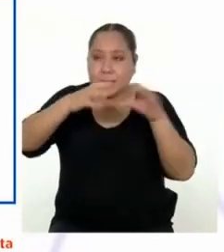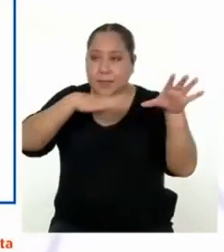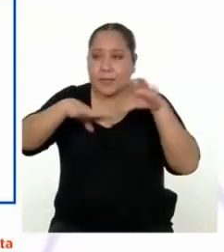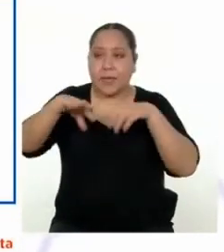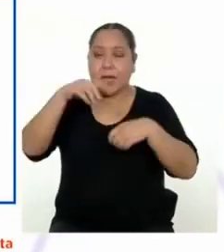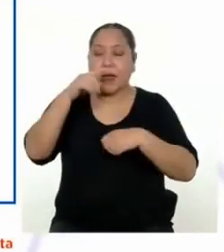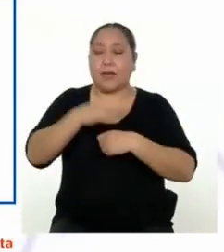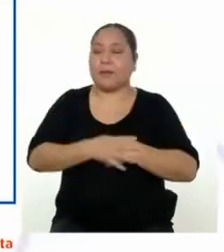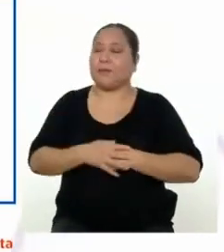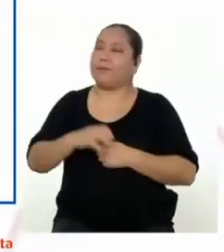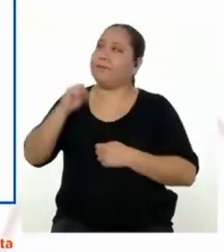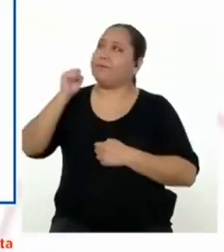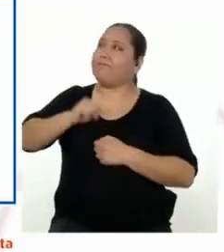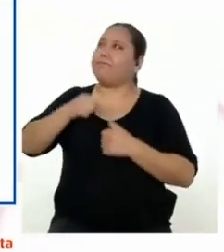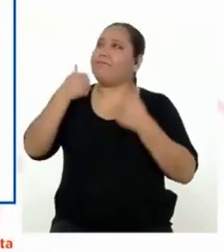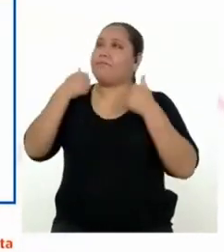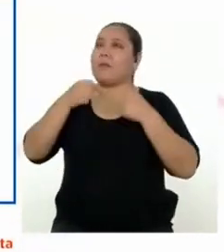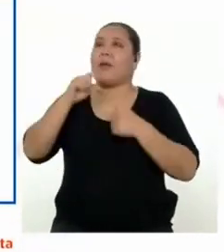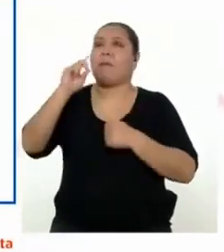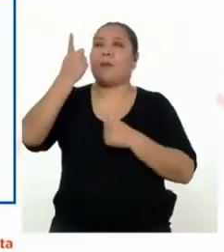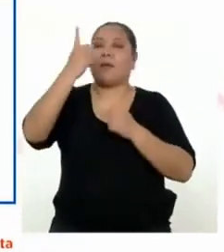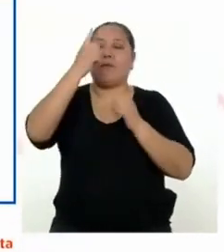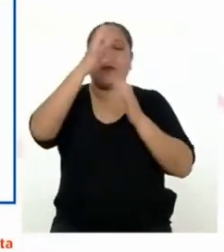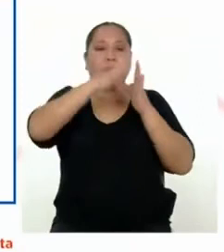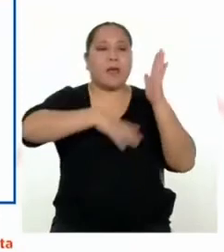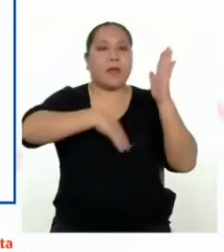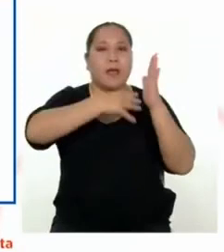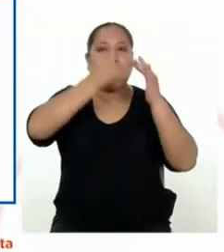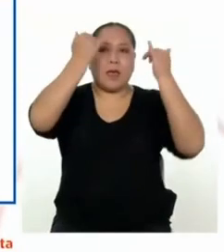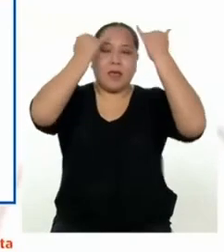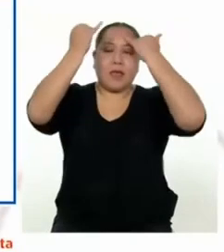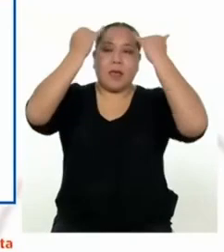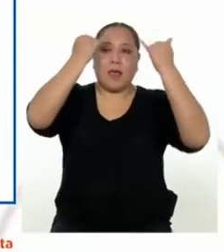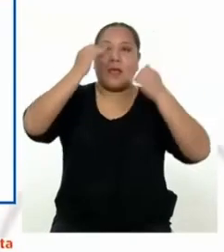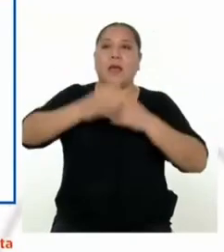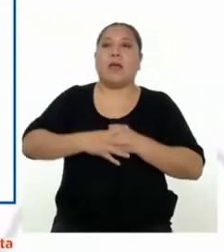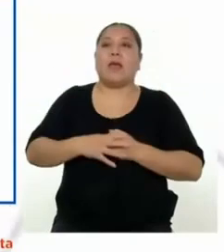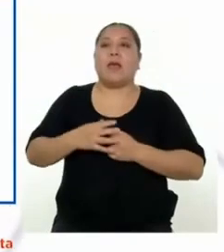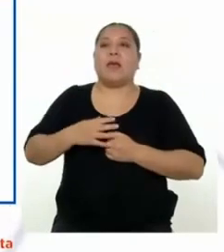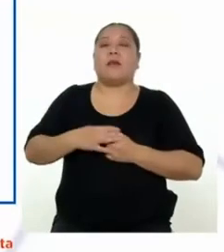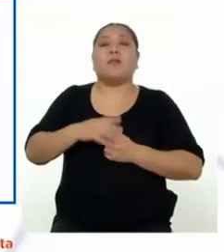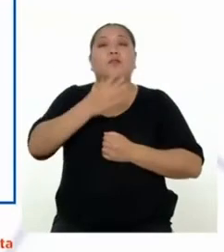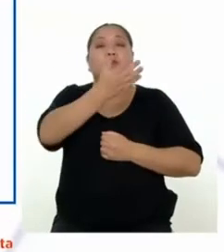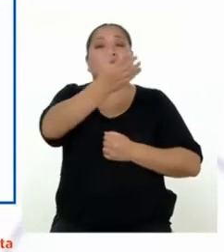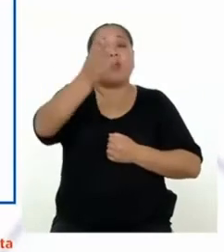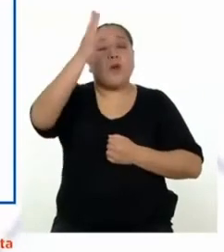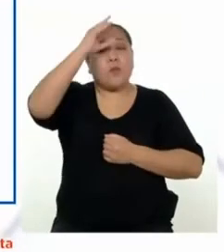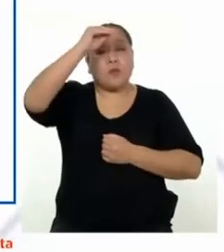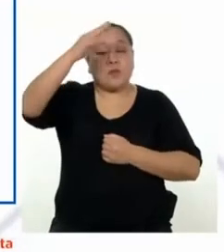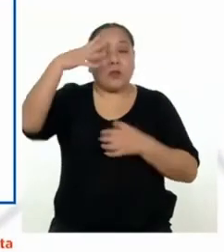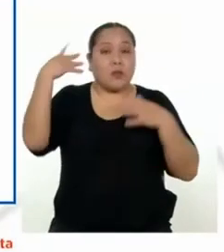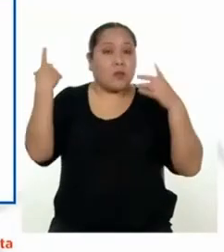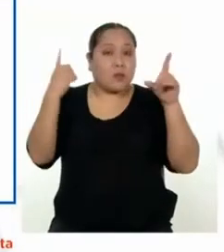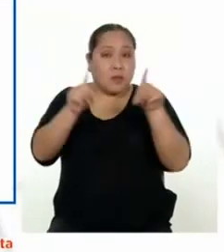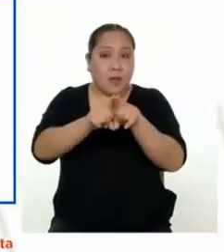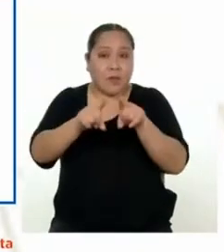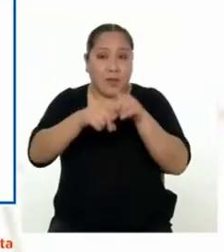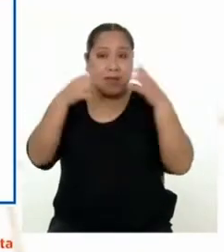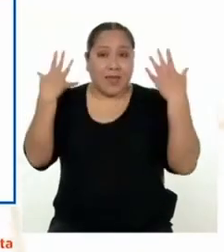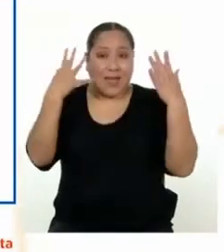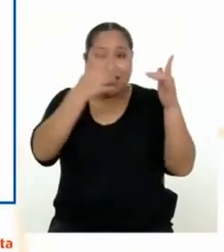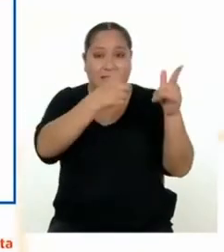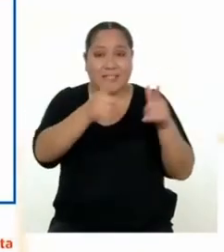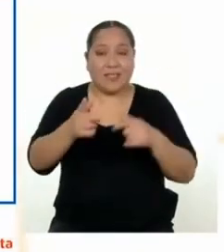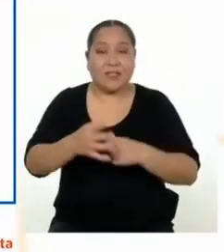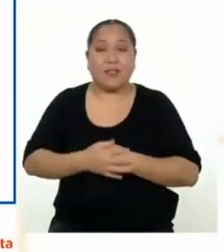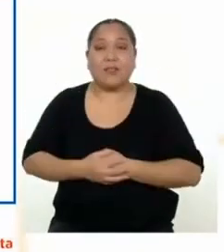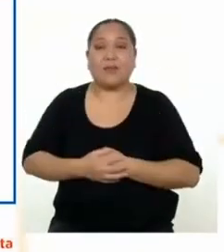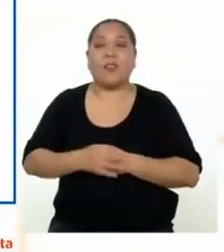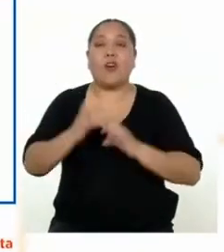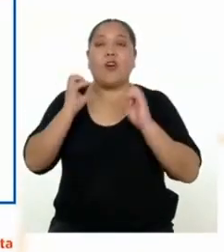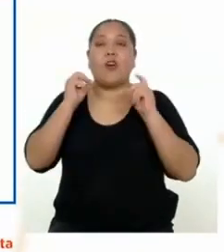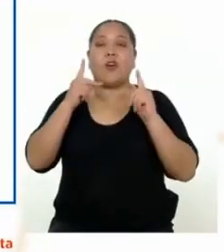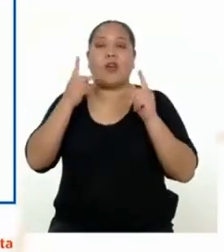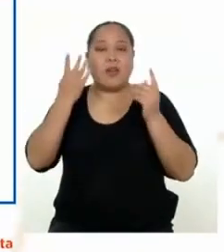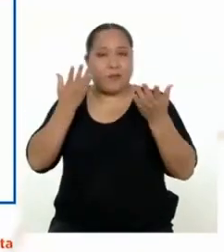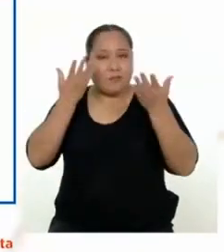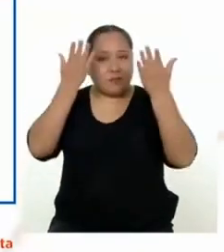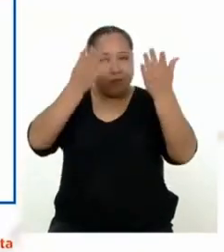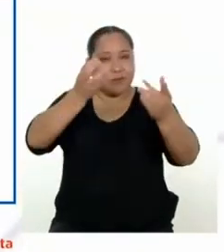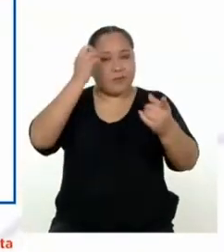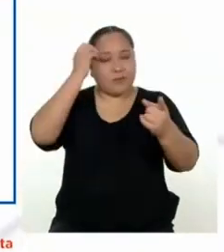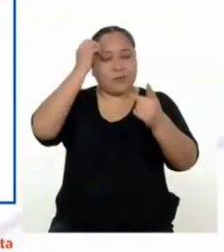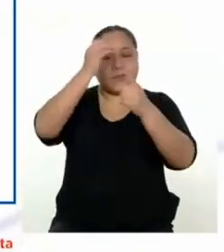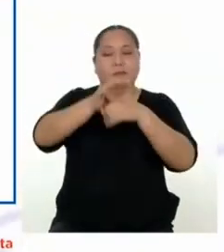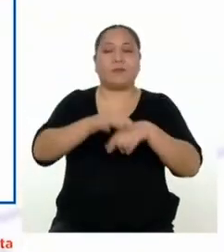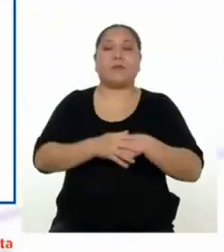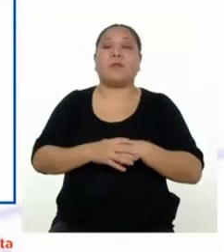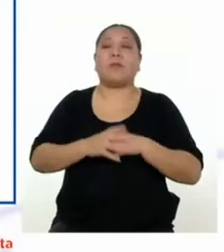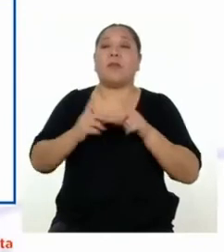¡Buenazo! Hagamos la primera versión de mi propuesta de mejora. ¿Y ustedes, chicas y chicos, ¿también están listos? ¡Vamos con el reto!